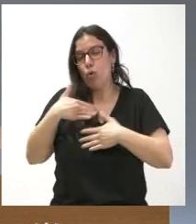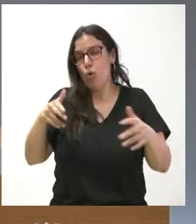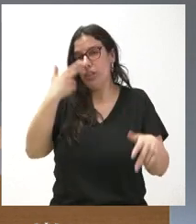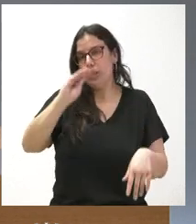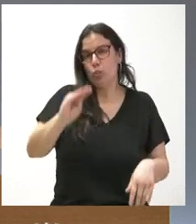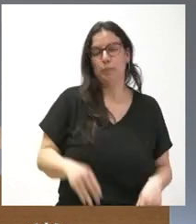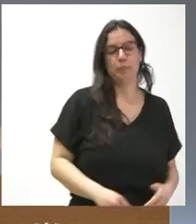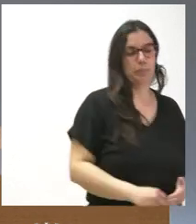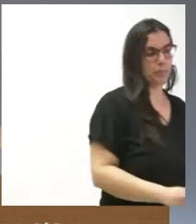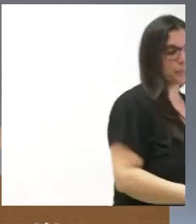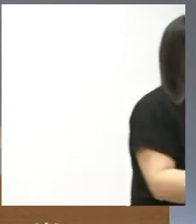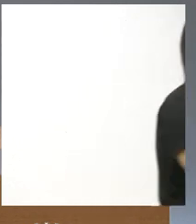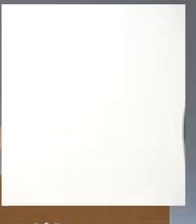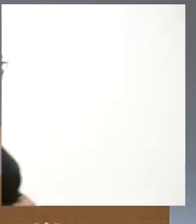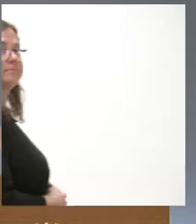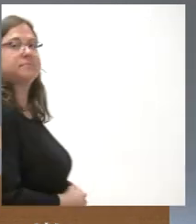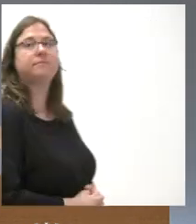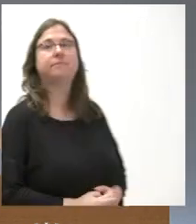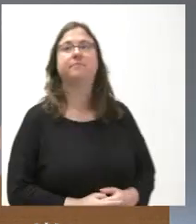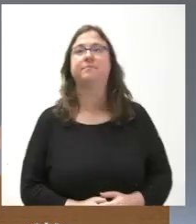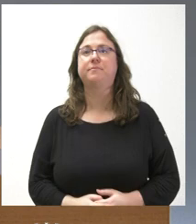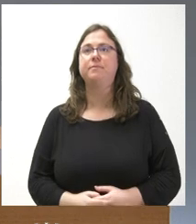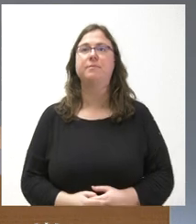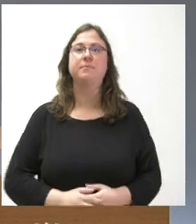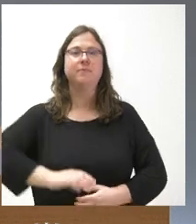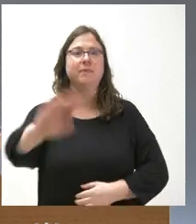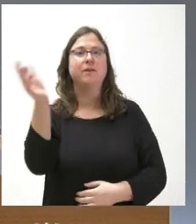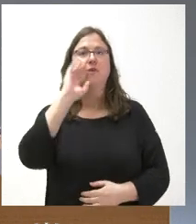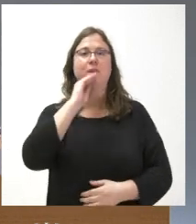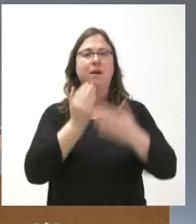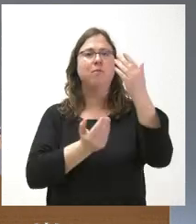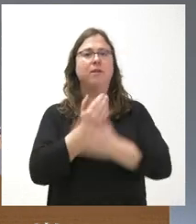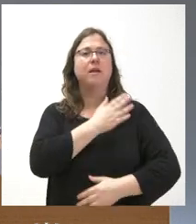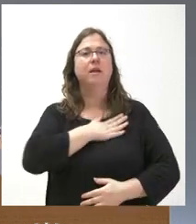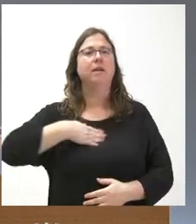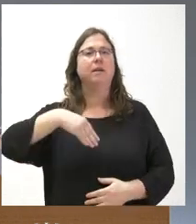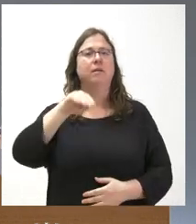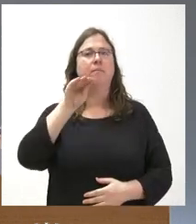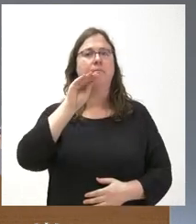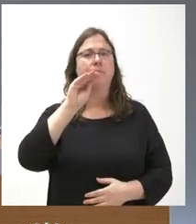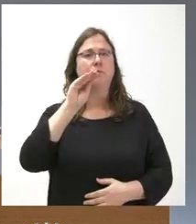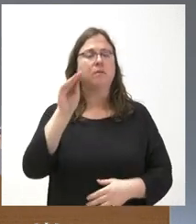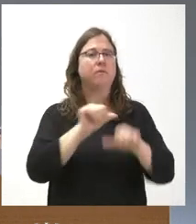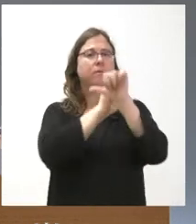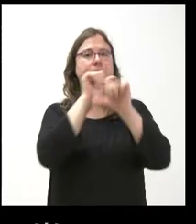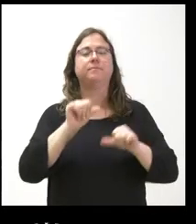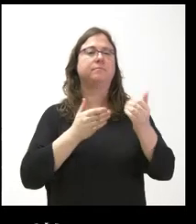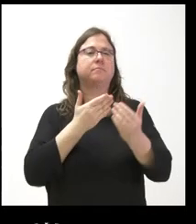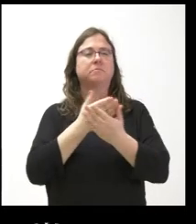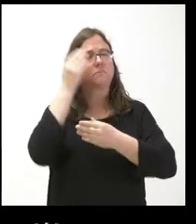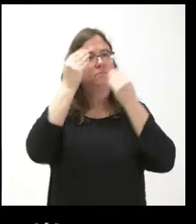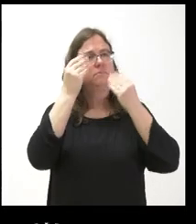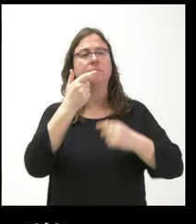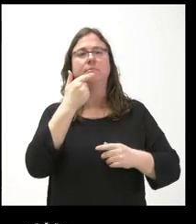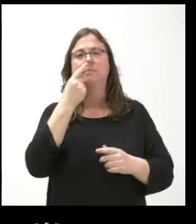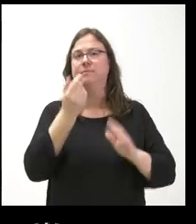de su interés. Sí, hola. Buenos días. Quería preguntarle si la Junta se ha planteado en algún momento incrementar la cuantía